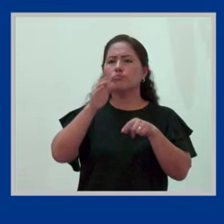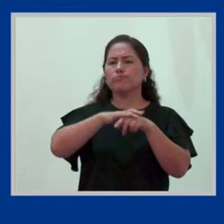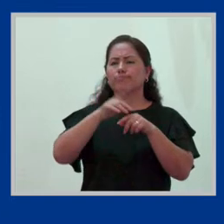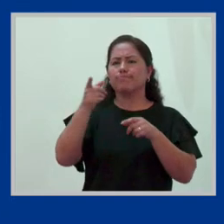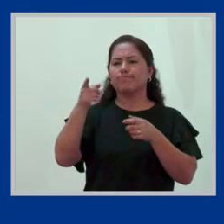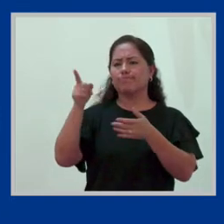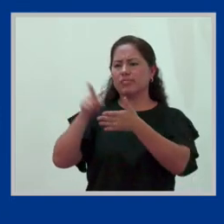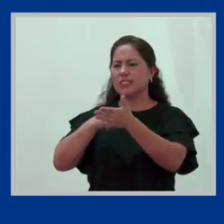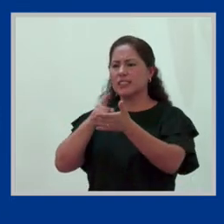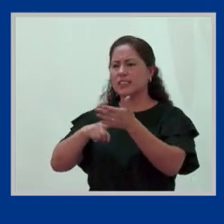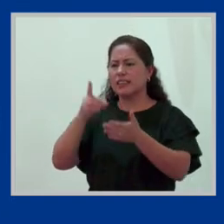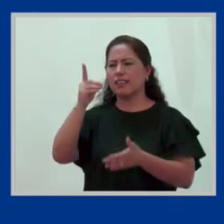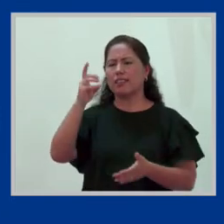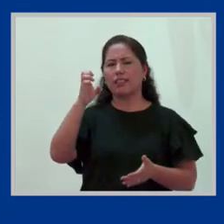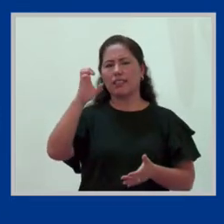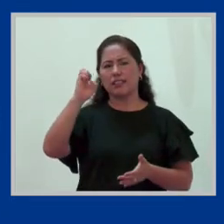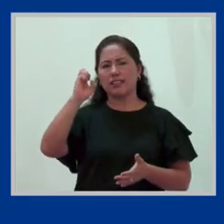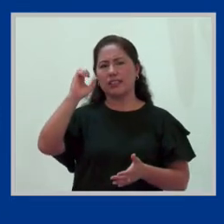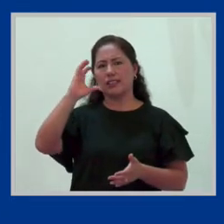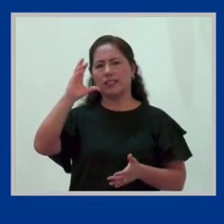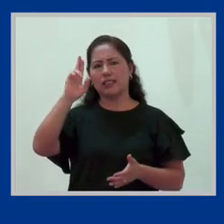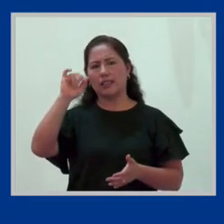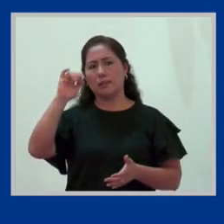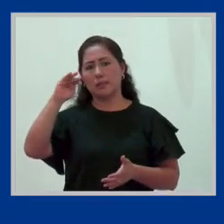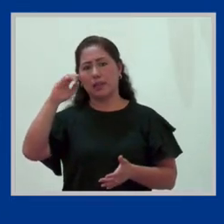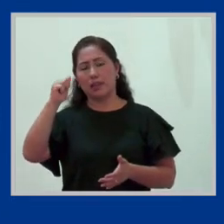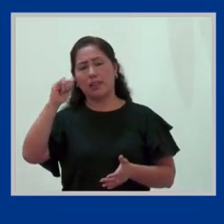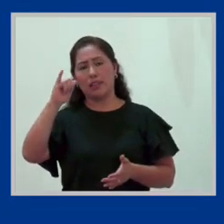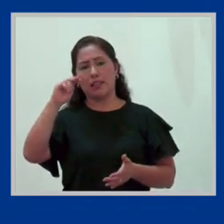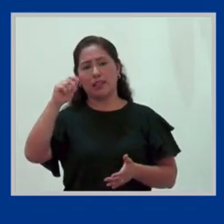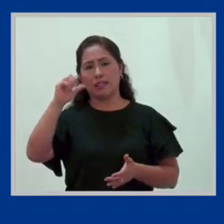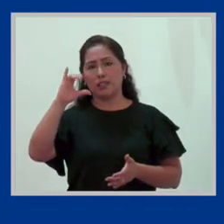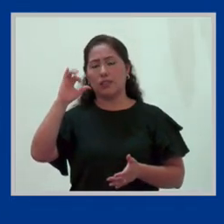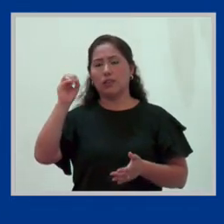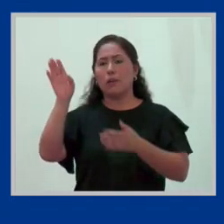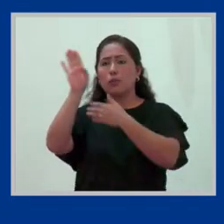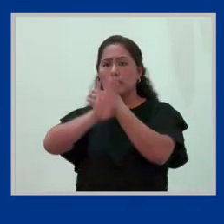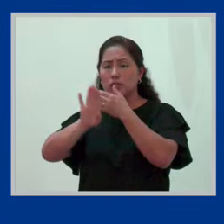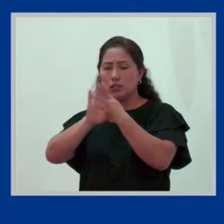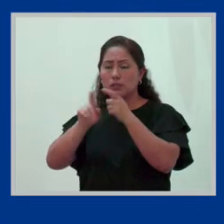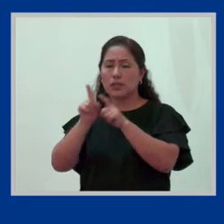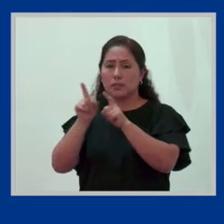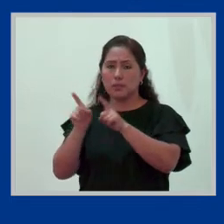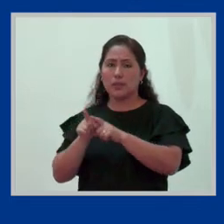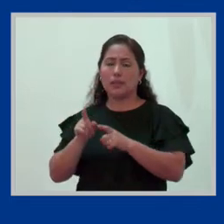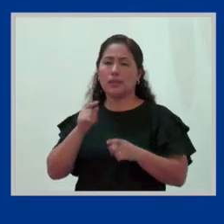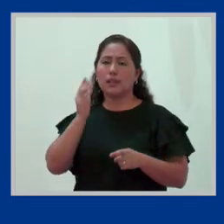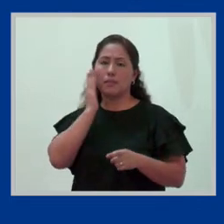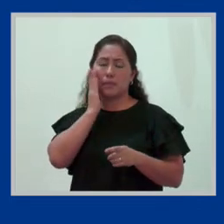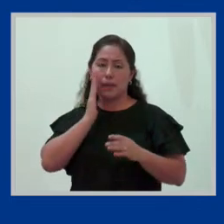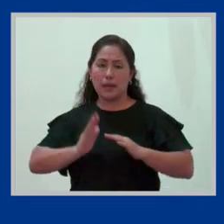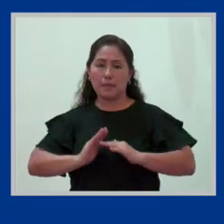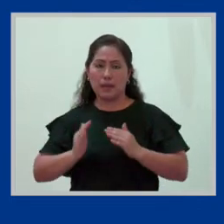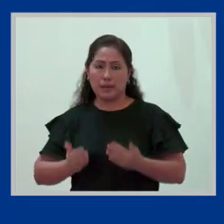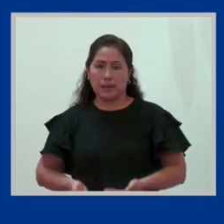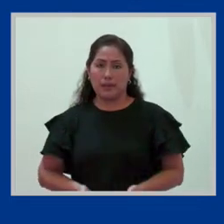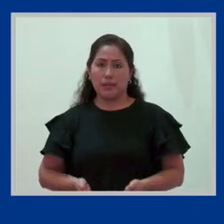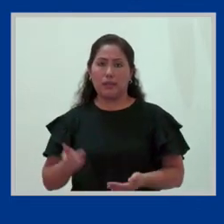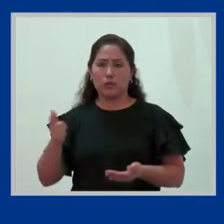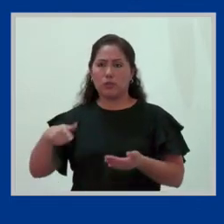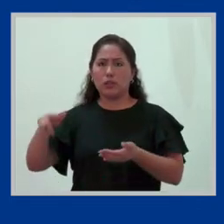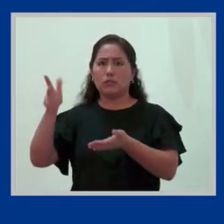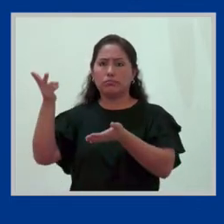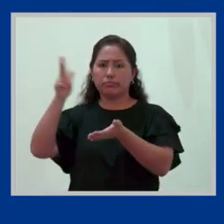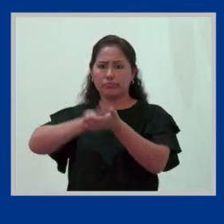también el Convenio 183, que es el Convenio sobre la Protección de la Maternidad. Entonces, son convenios en donde